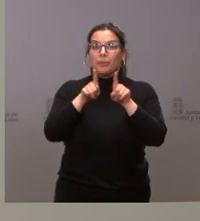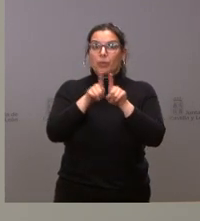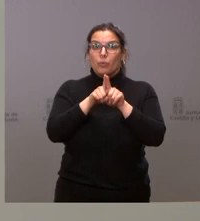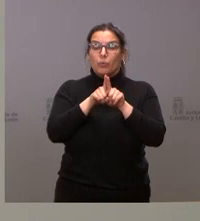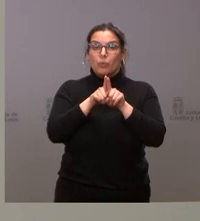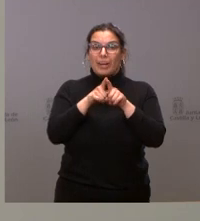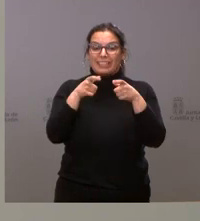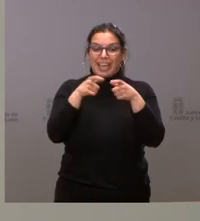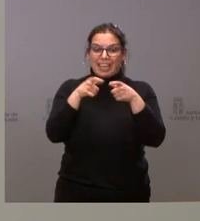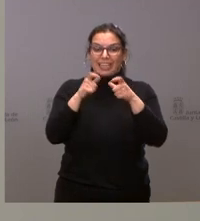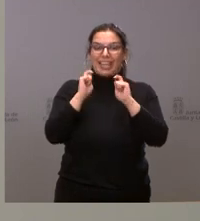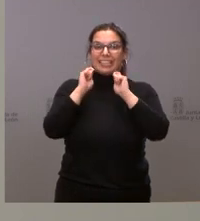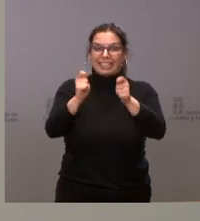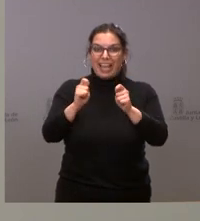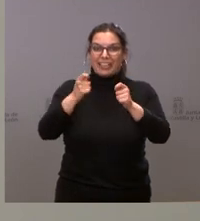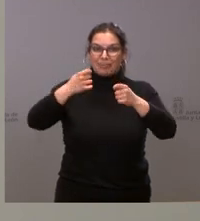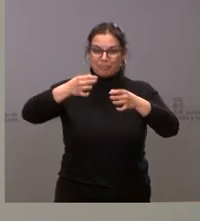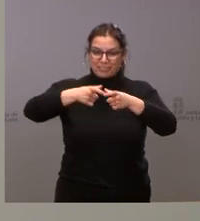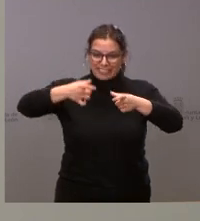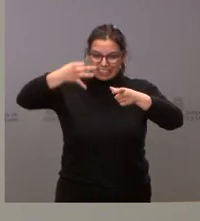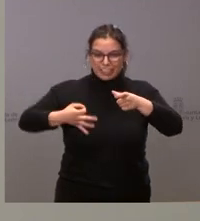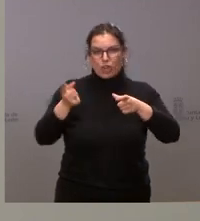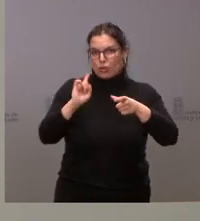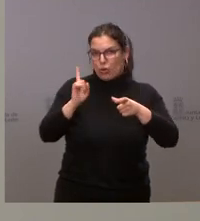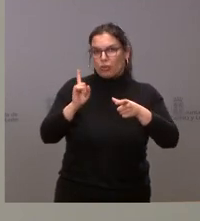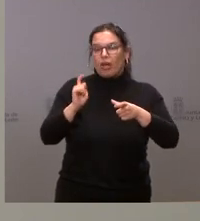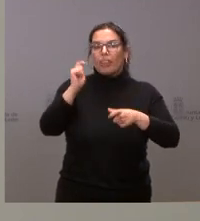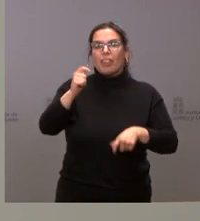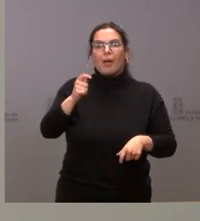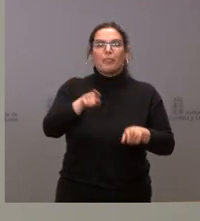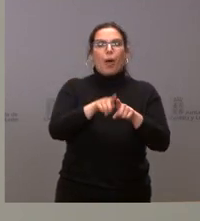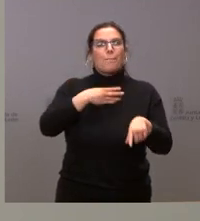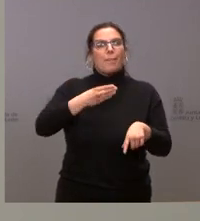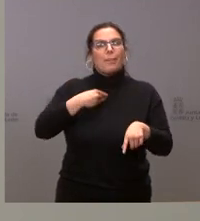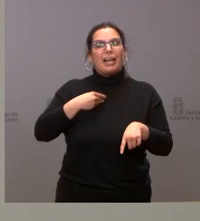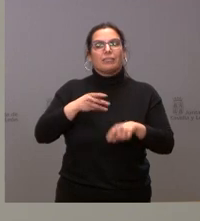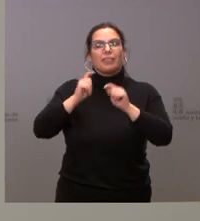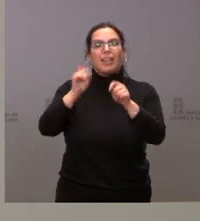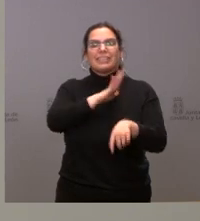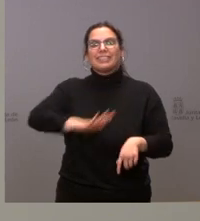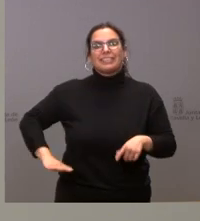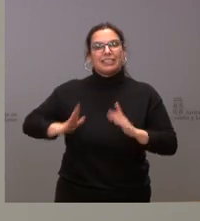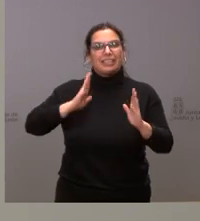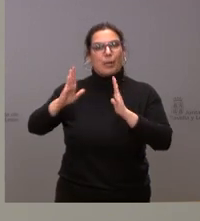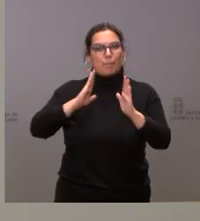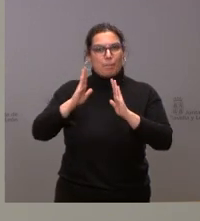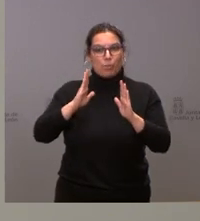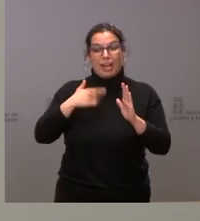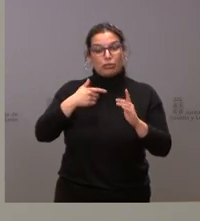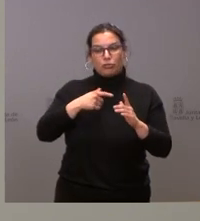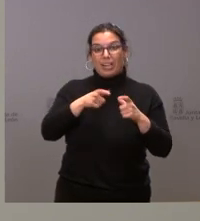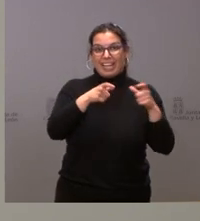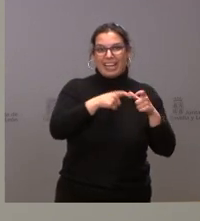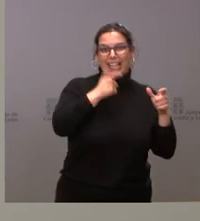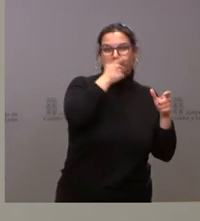de una tarjeta sanitaria física, sino una tarjeta de desplazados temporal que será de carácter inmediato a su